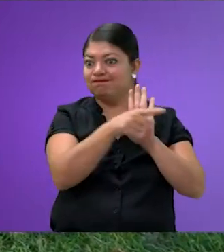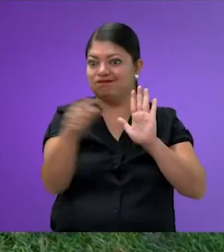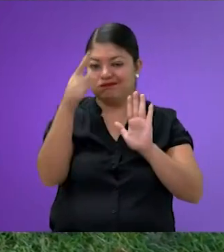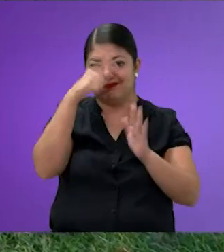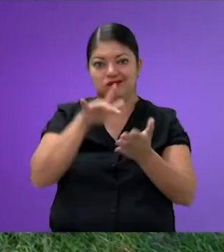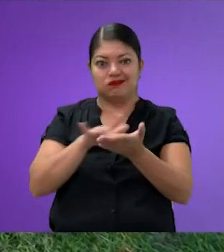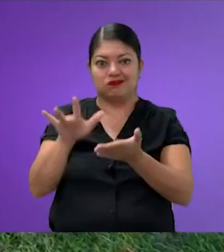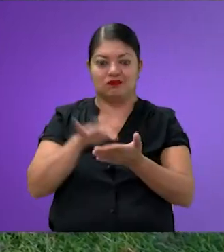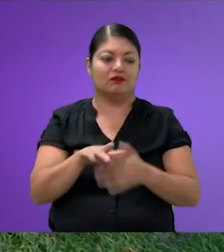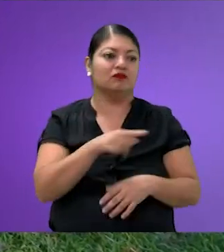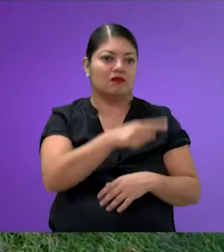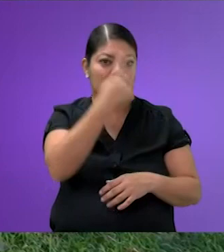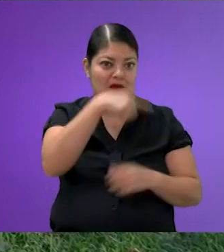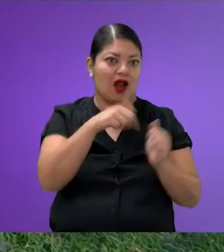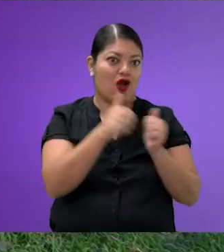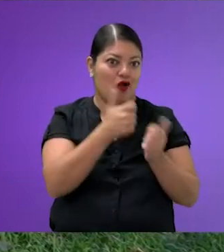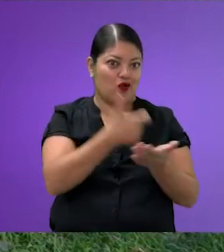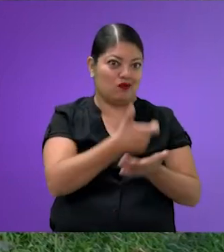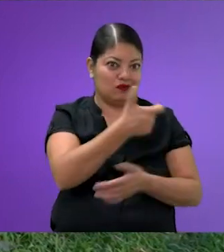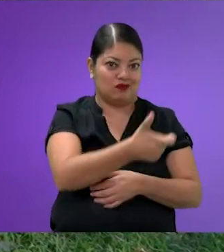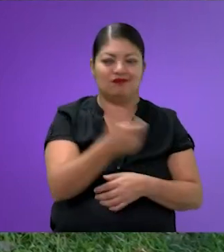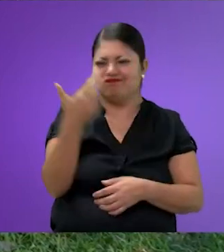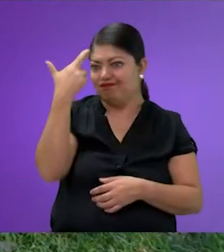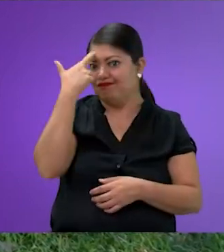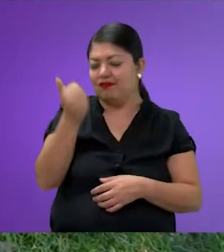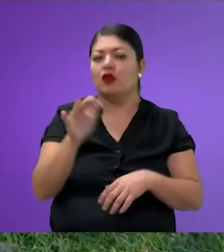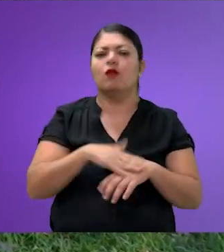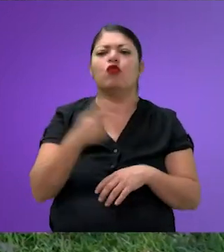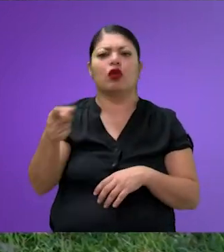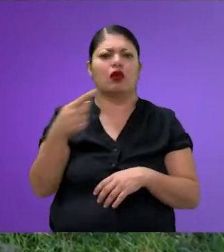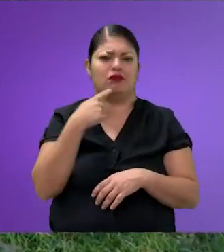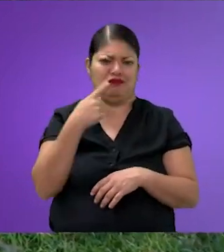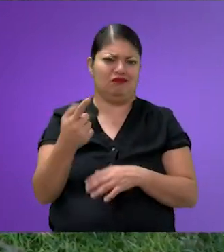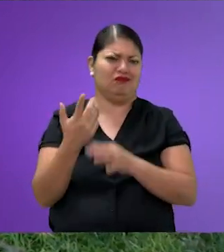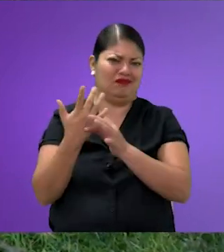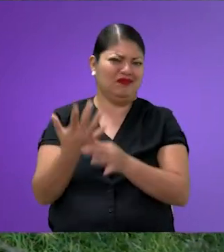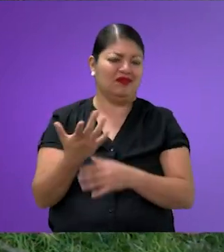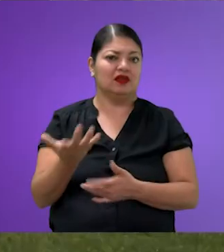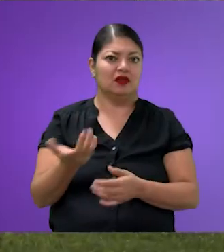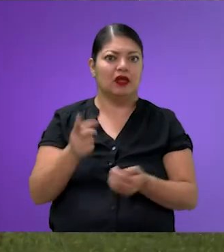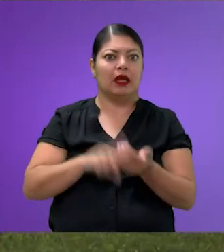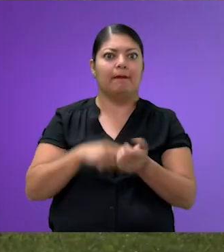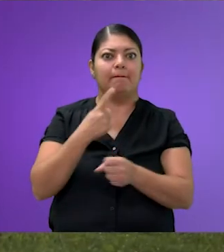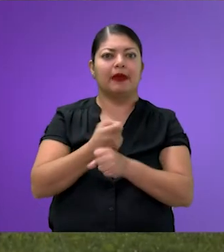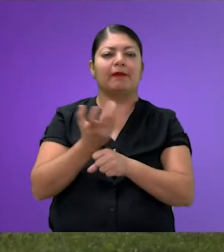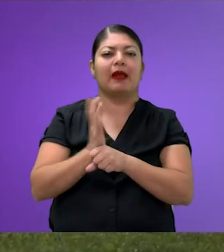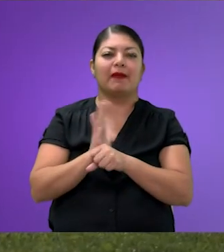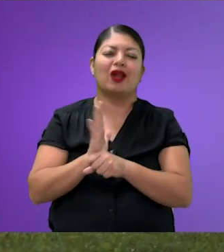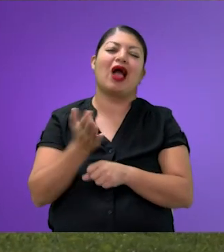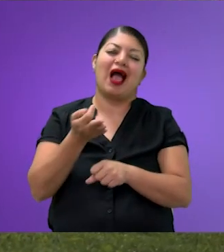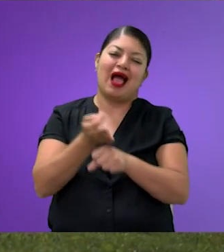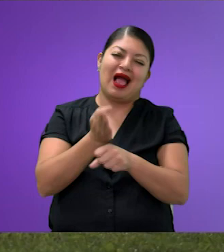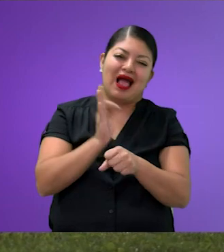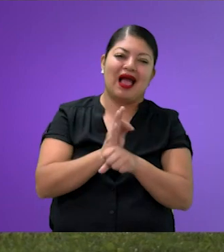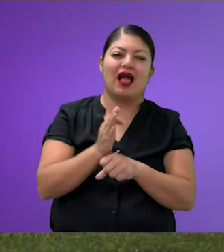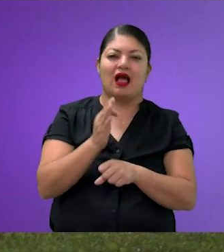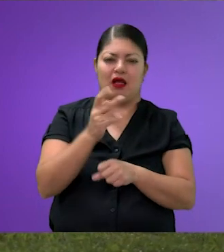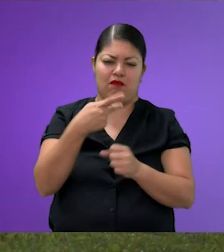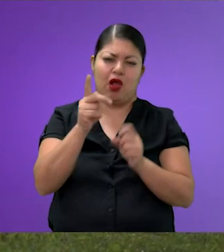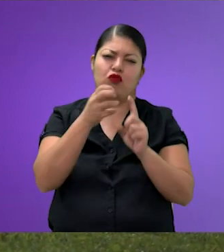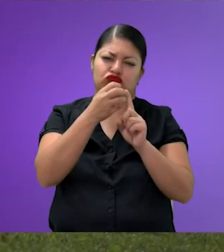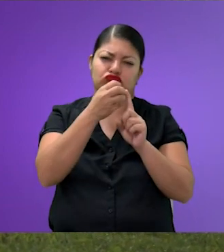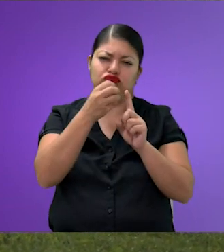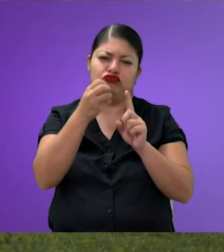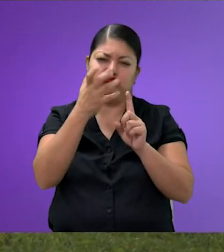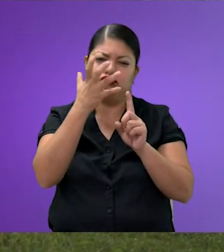remunerada. Exacto, porque como dices tú, sobre todo en la primera película, oye, pues es un poco de comedia, aunque es un guión serio, pero te